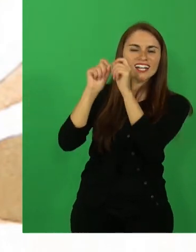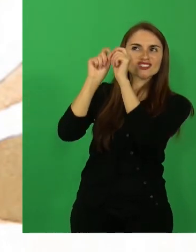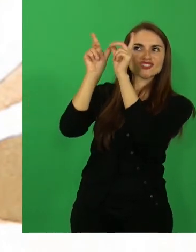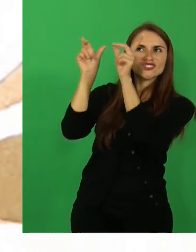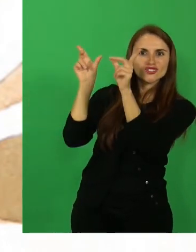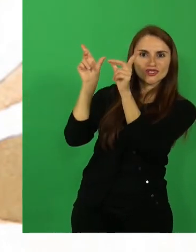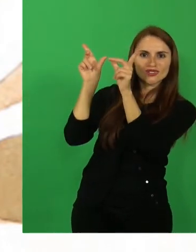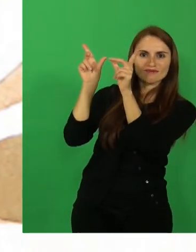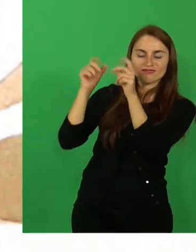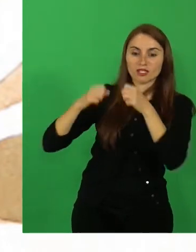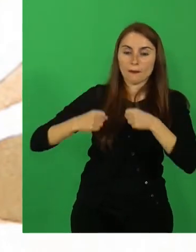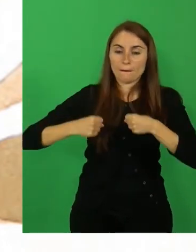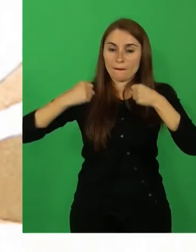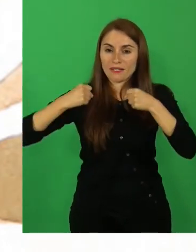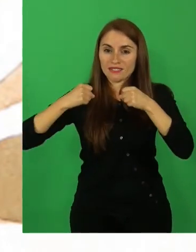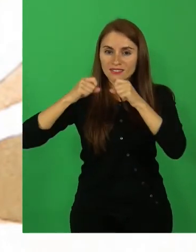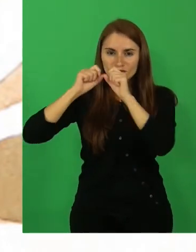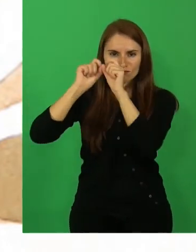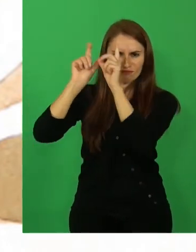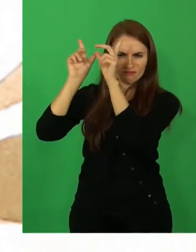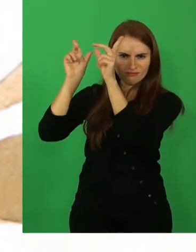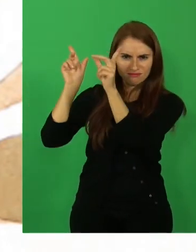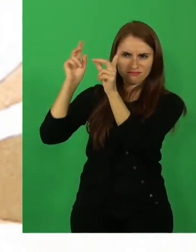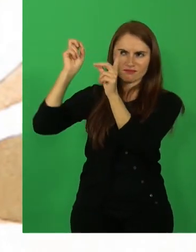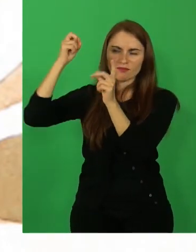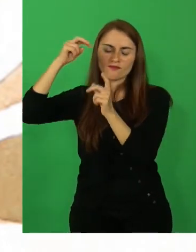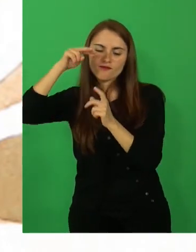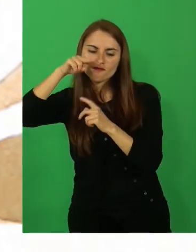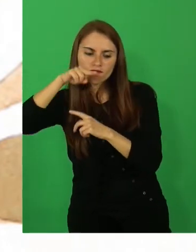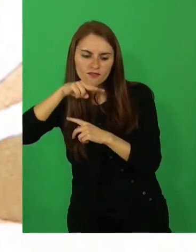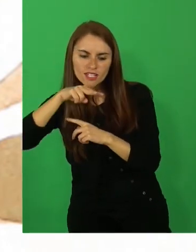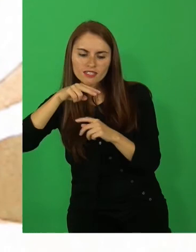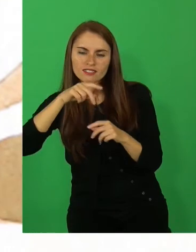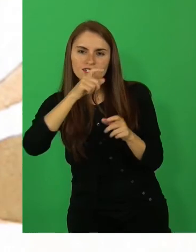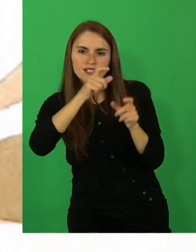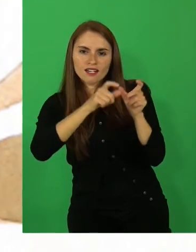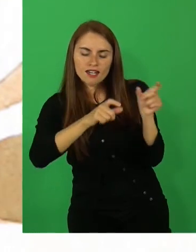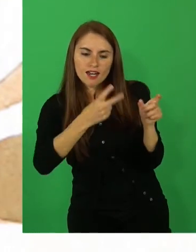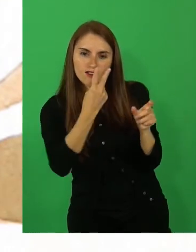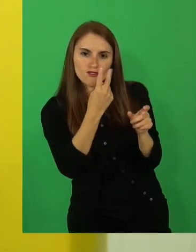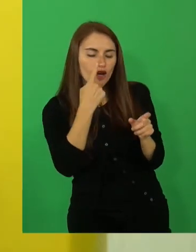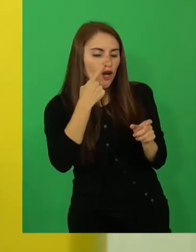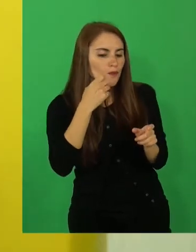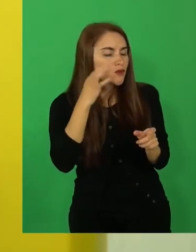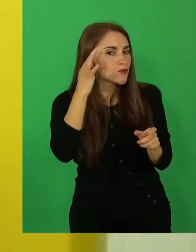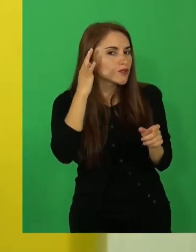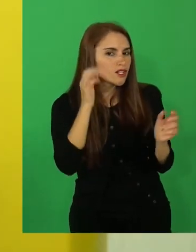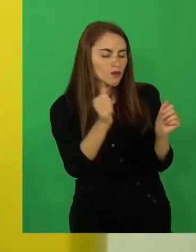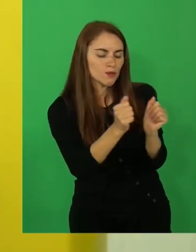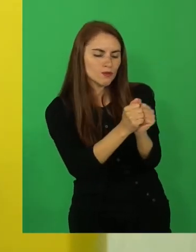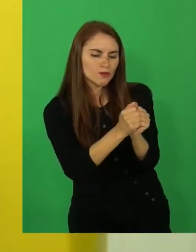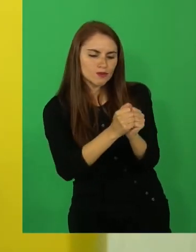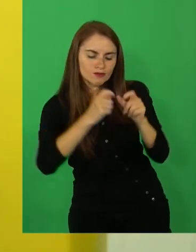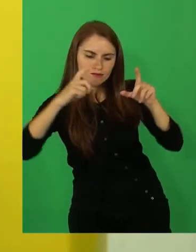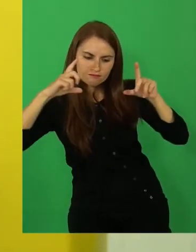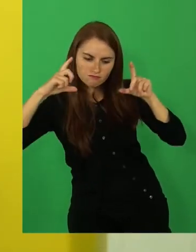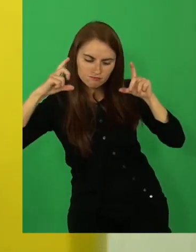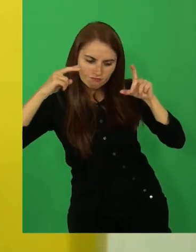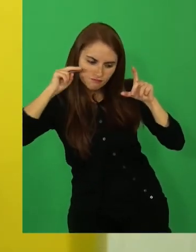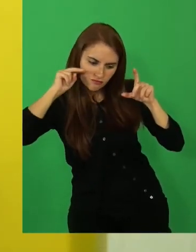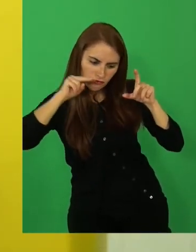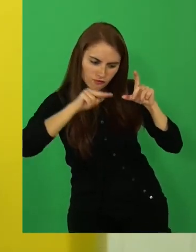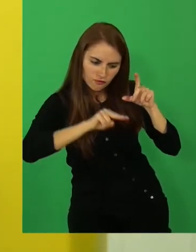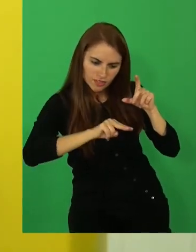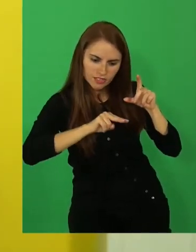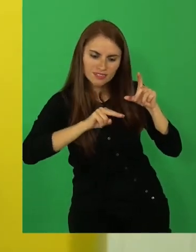espíritu poderoso miraba a estos jóvenes que estaban en la tierra a través de una ventana,